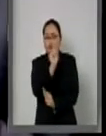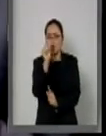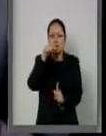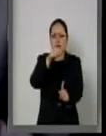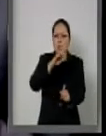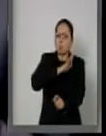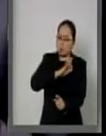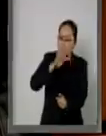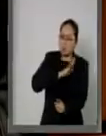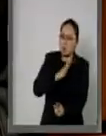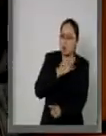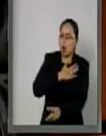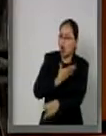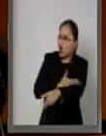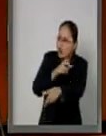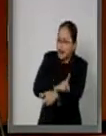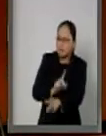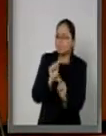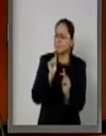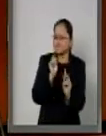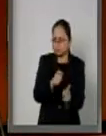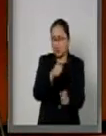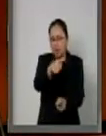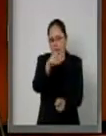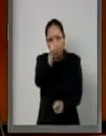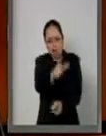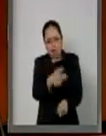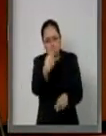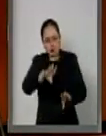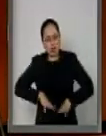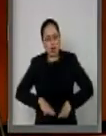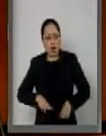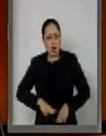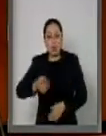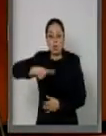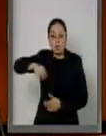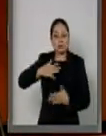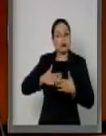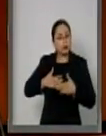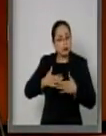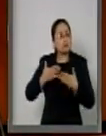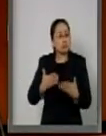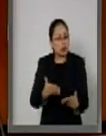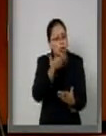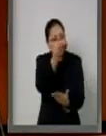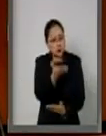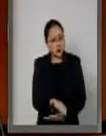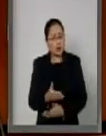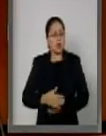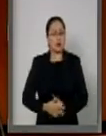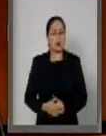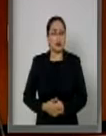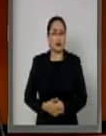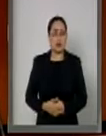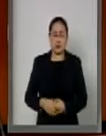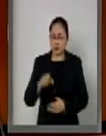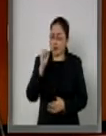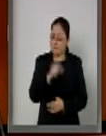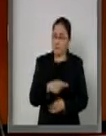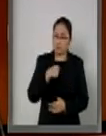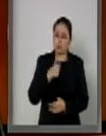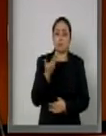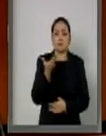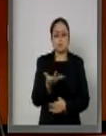probidad y honestidad. Eso nos da confianza. Pero también agregaría que usted ha